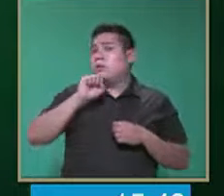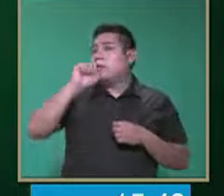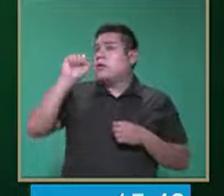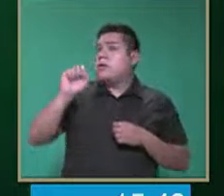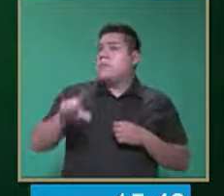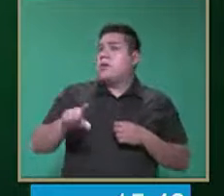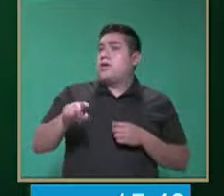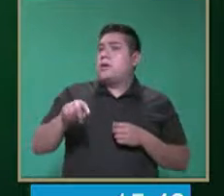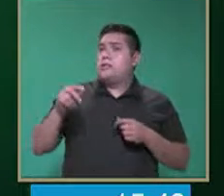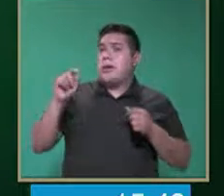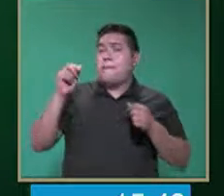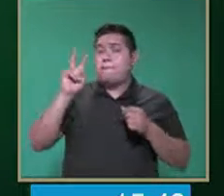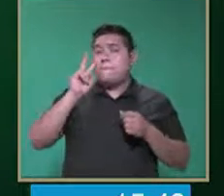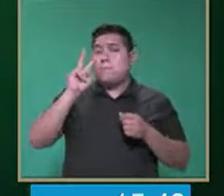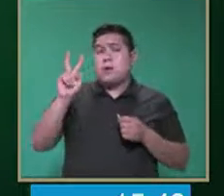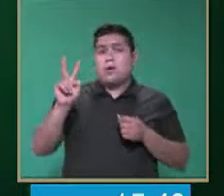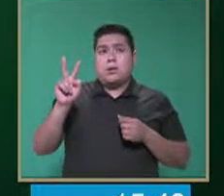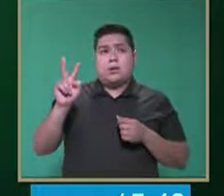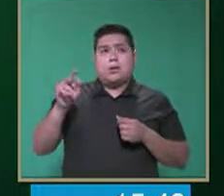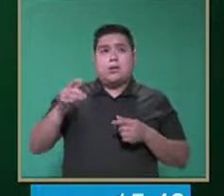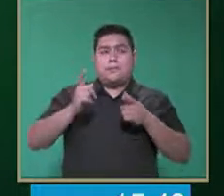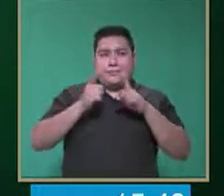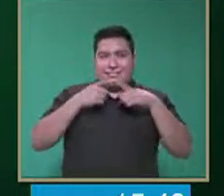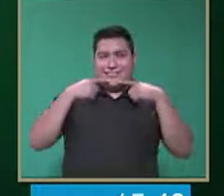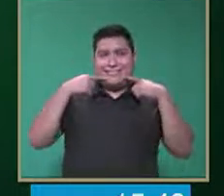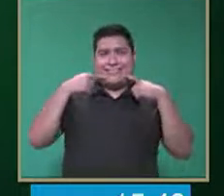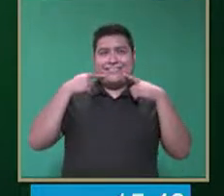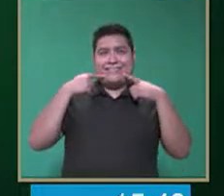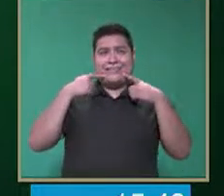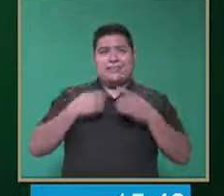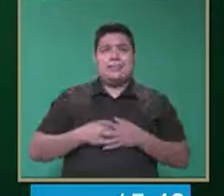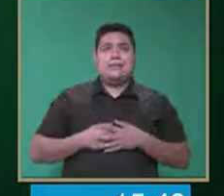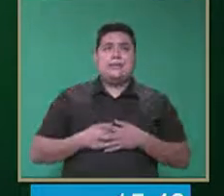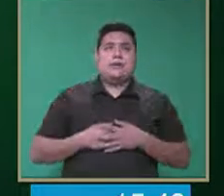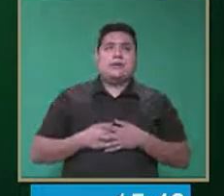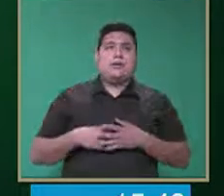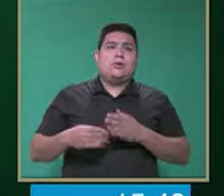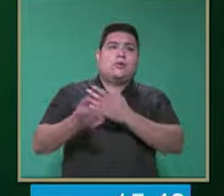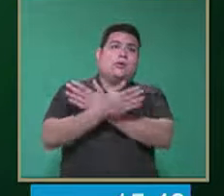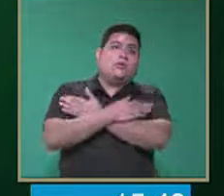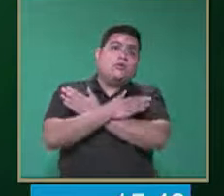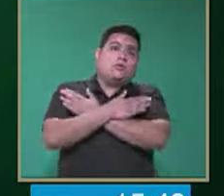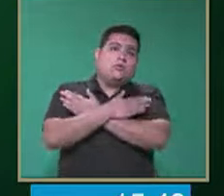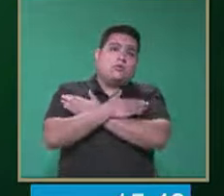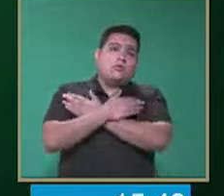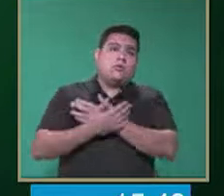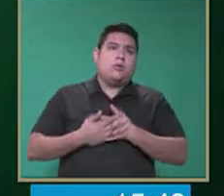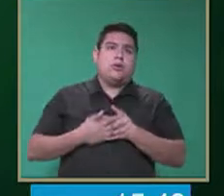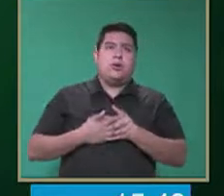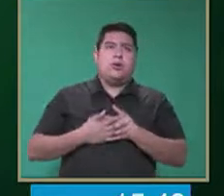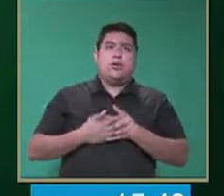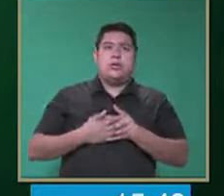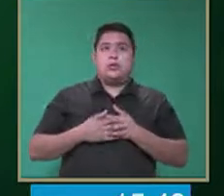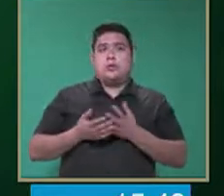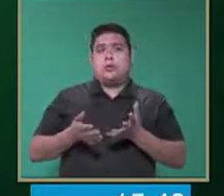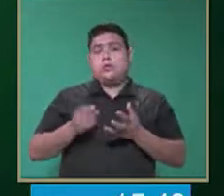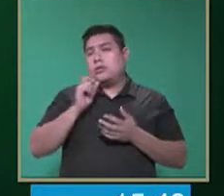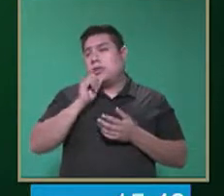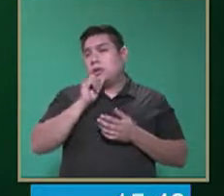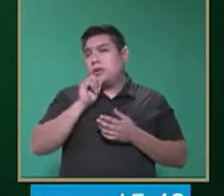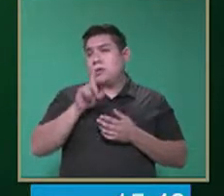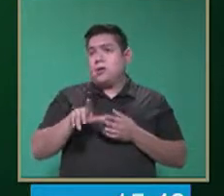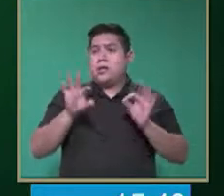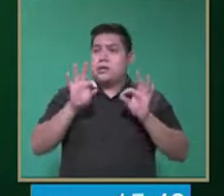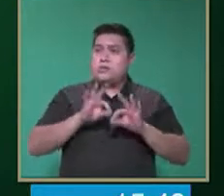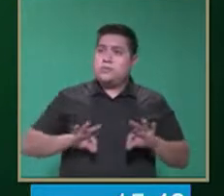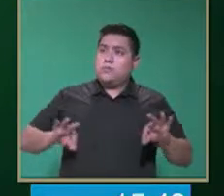esa mirada, esa sonrisa, los abrazos, las posturas, debemos de ir